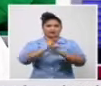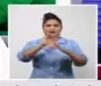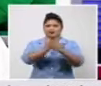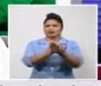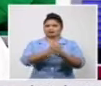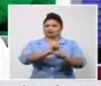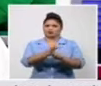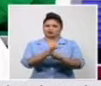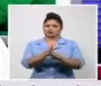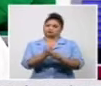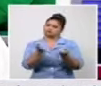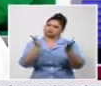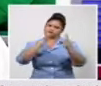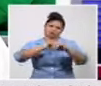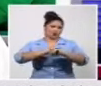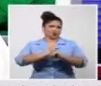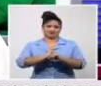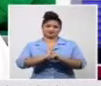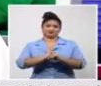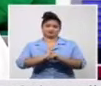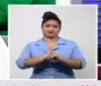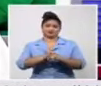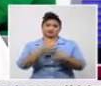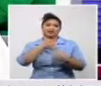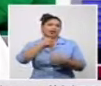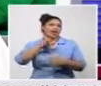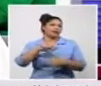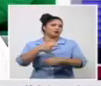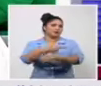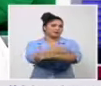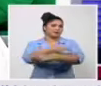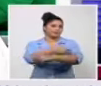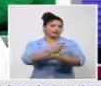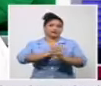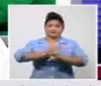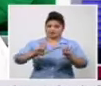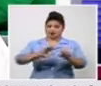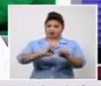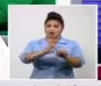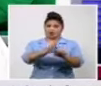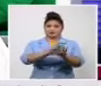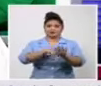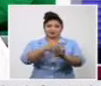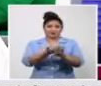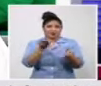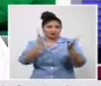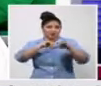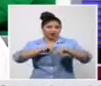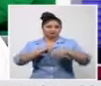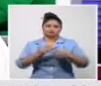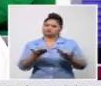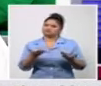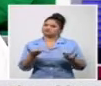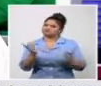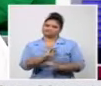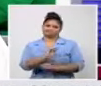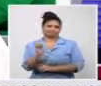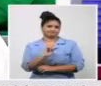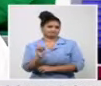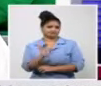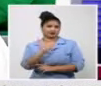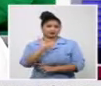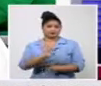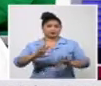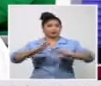cobertura de vacuna ni el mundo ni nuestro país todavía que permita un control pues